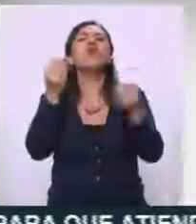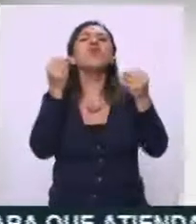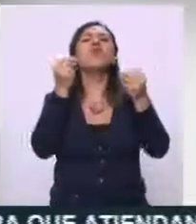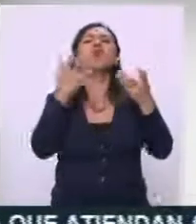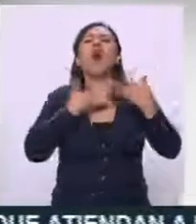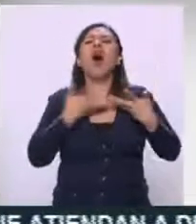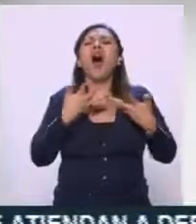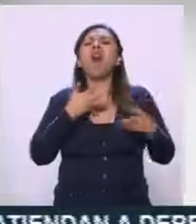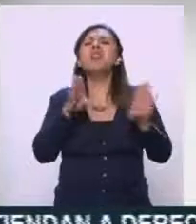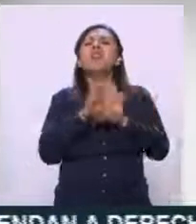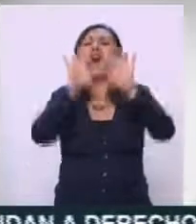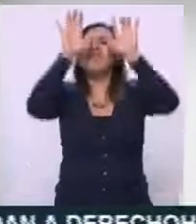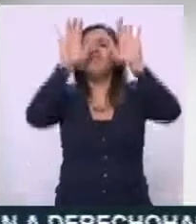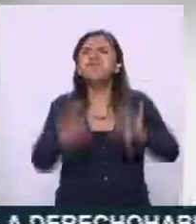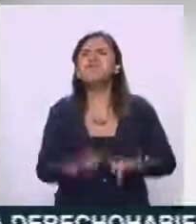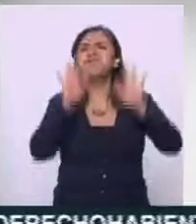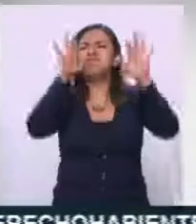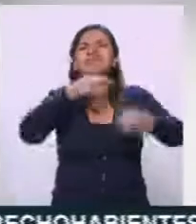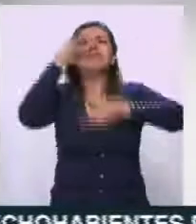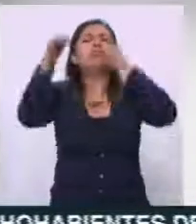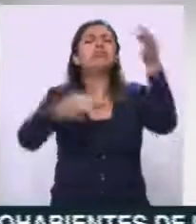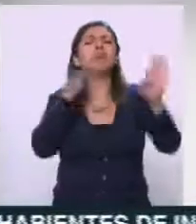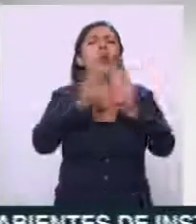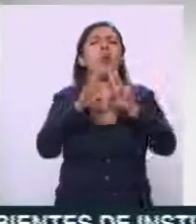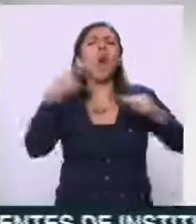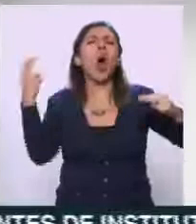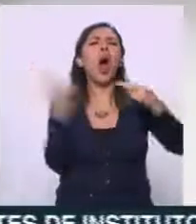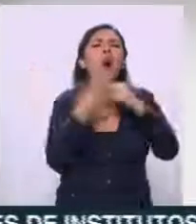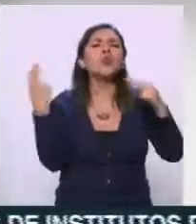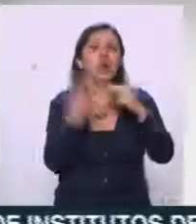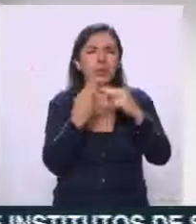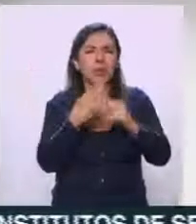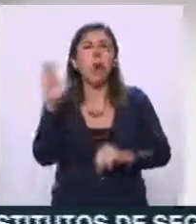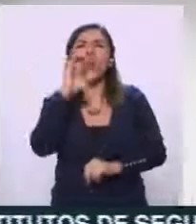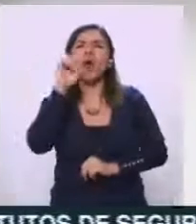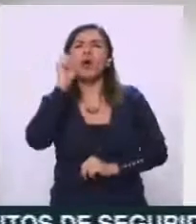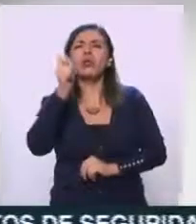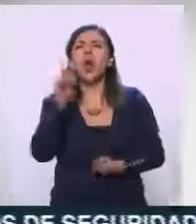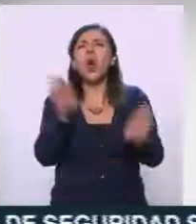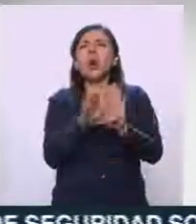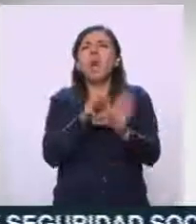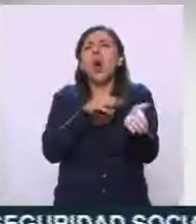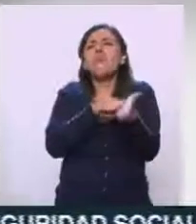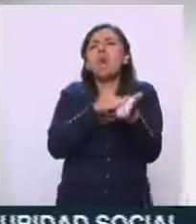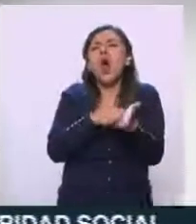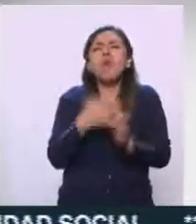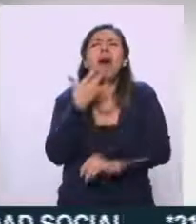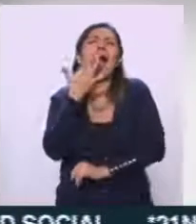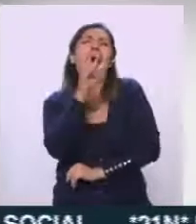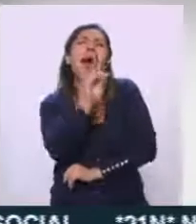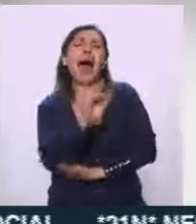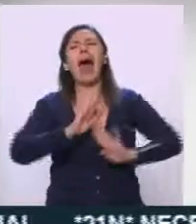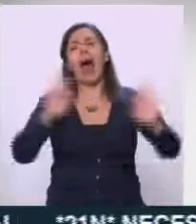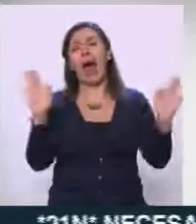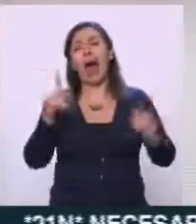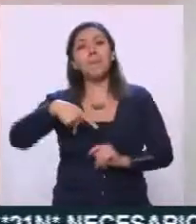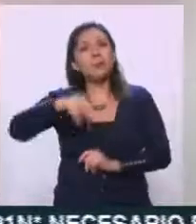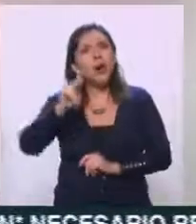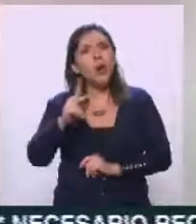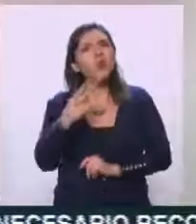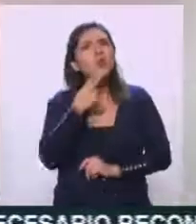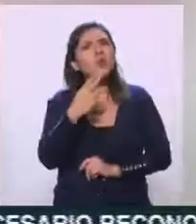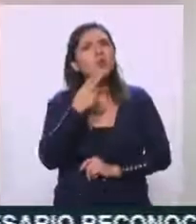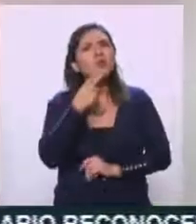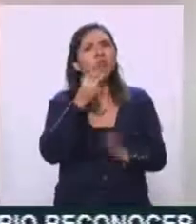automatización? Si hubiera sido algo tan espontáneo, pues no hubiera votos de por medio, ¿no? La gente lo hubiera amplificado. Pero ¿por qué se